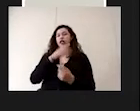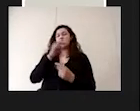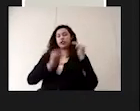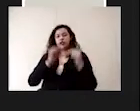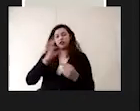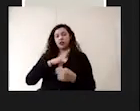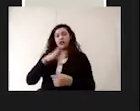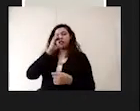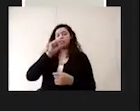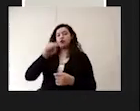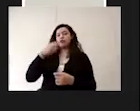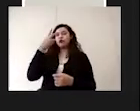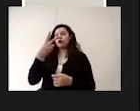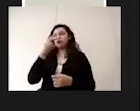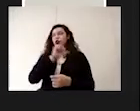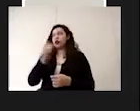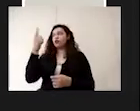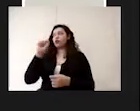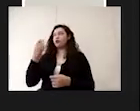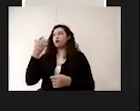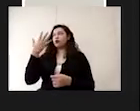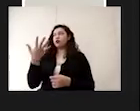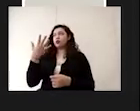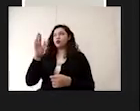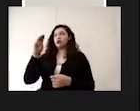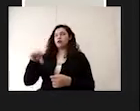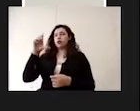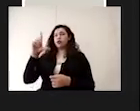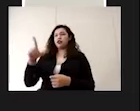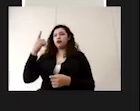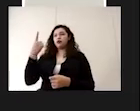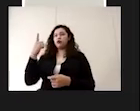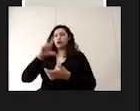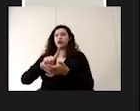es de 0.2 a 1.5 miligramos por litro.